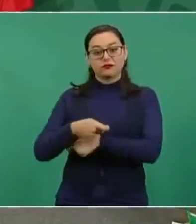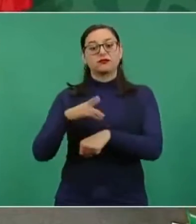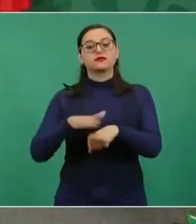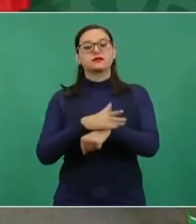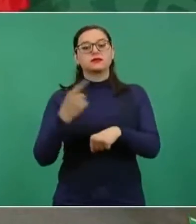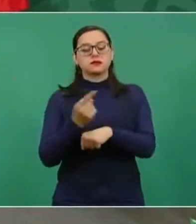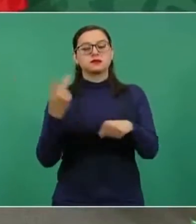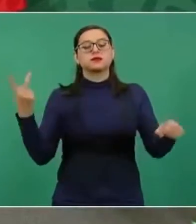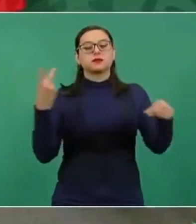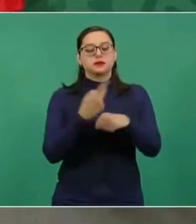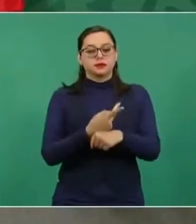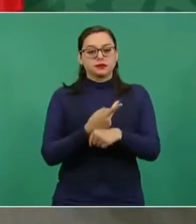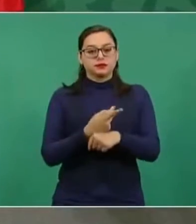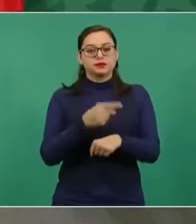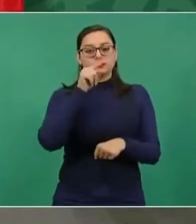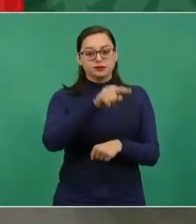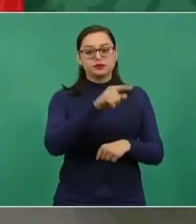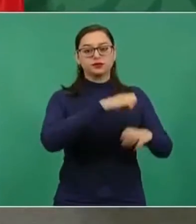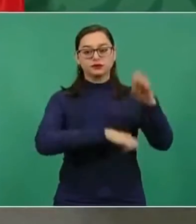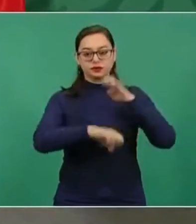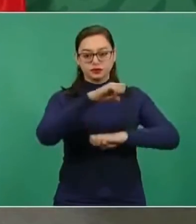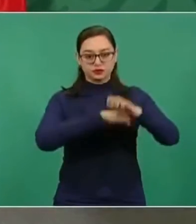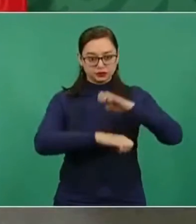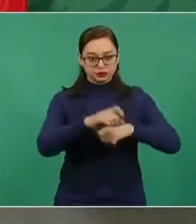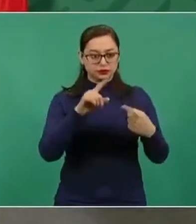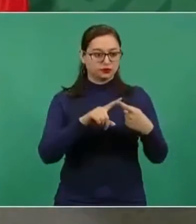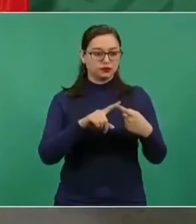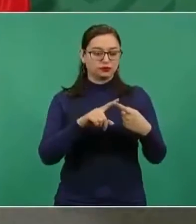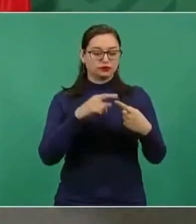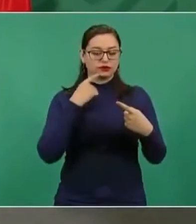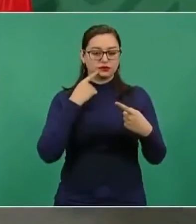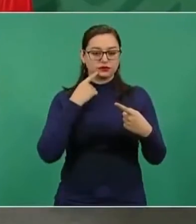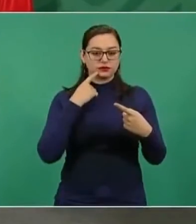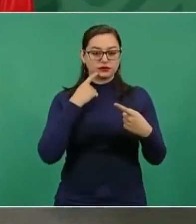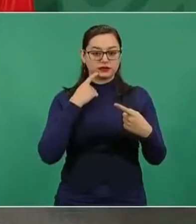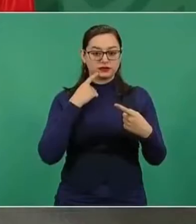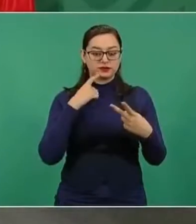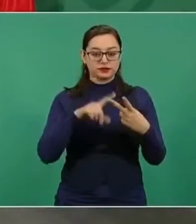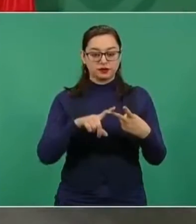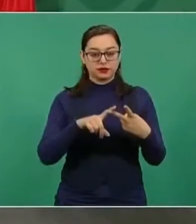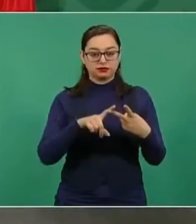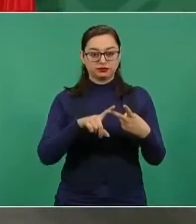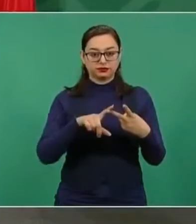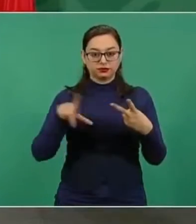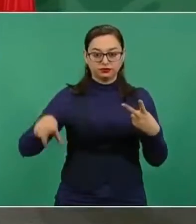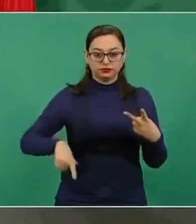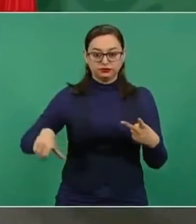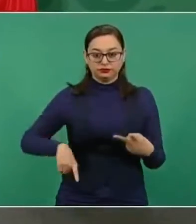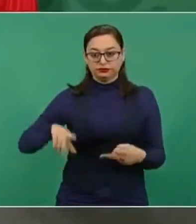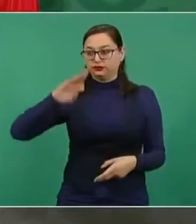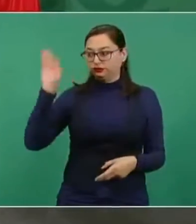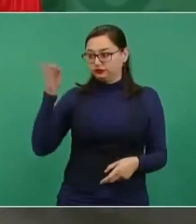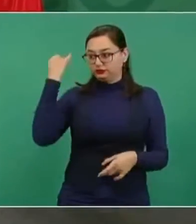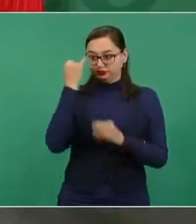las dependencias del gobierno federal,